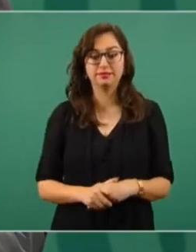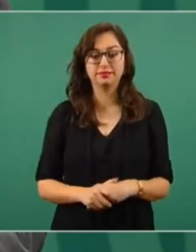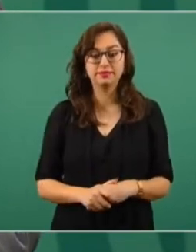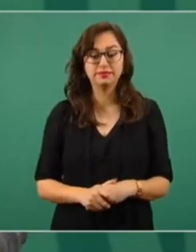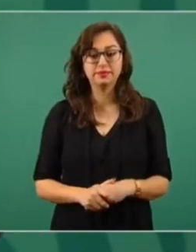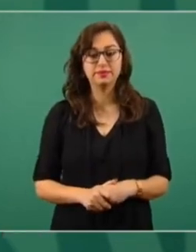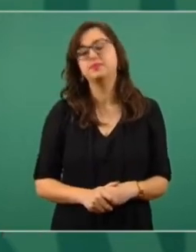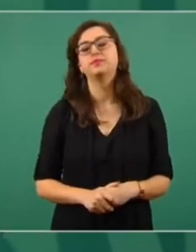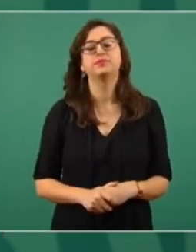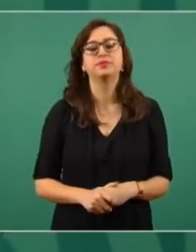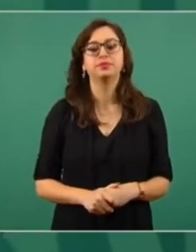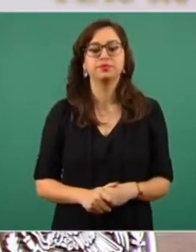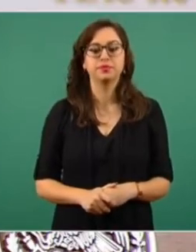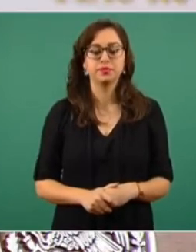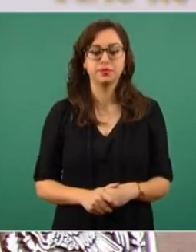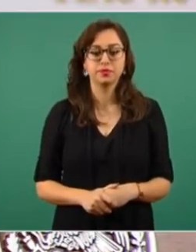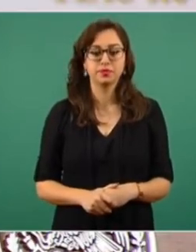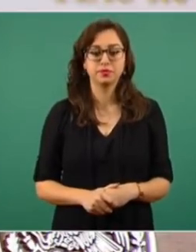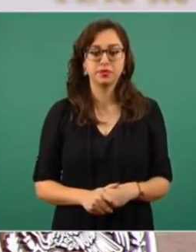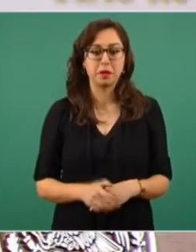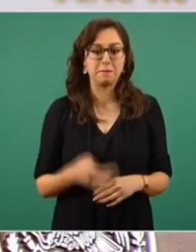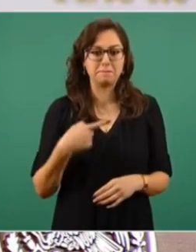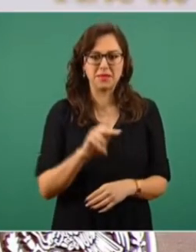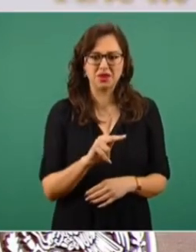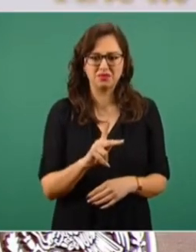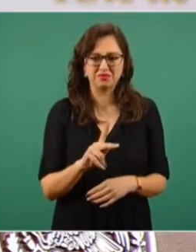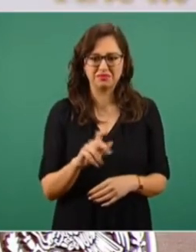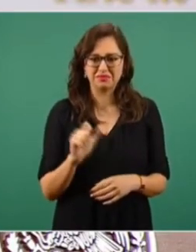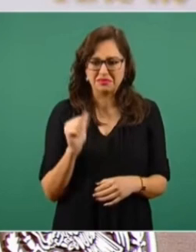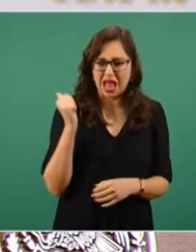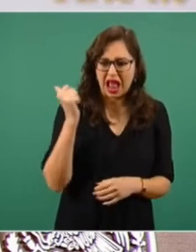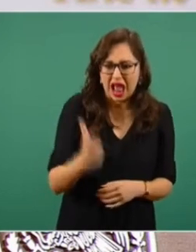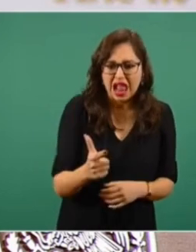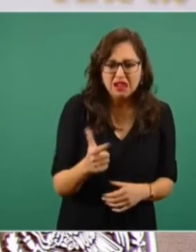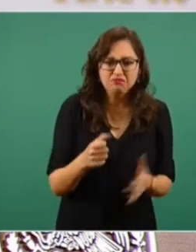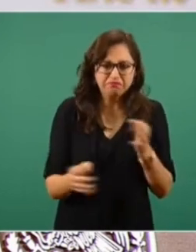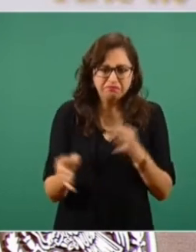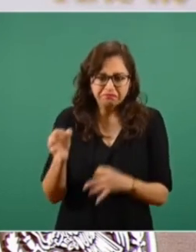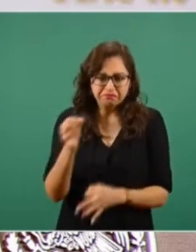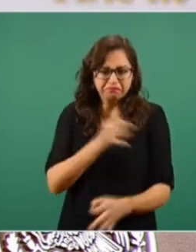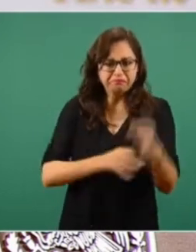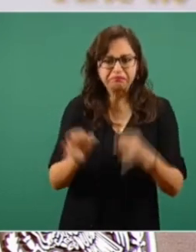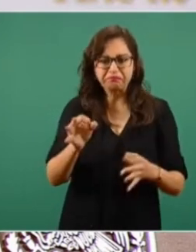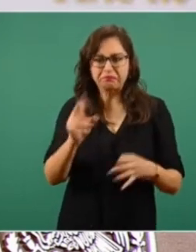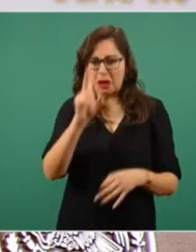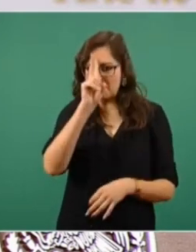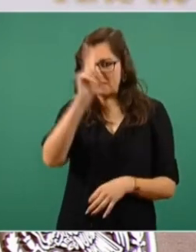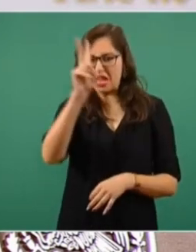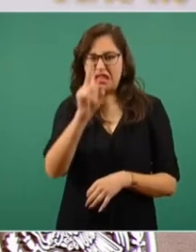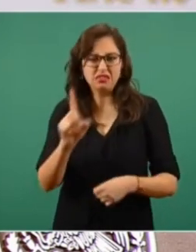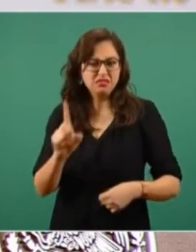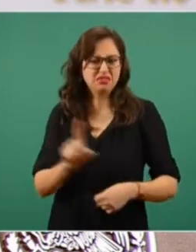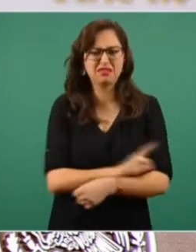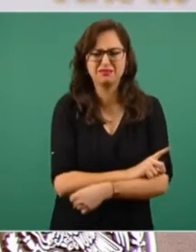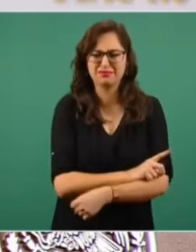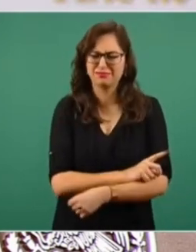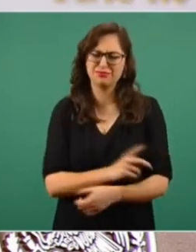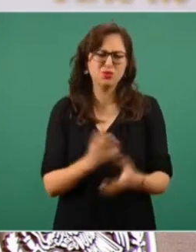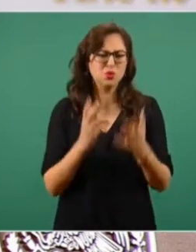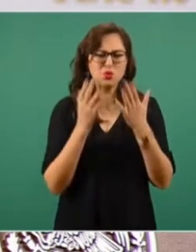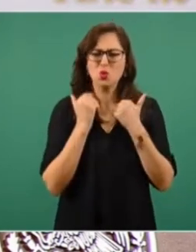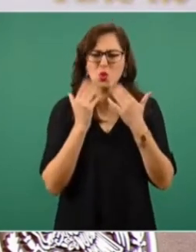Pero no se trata de una represalia, es una decisión que toman allá incluso